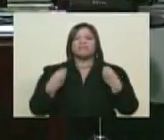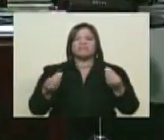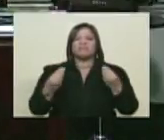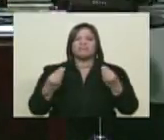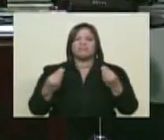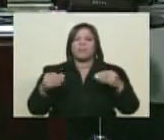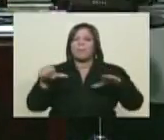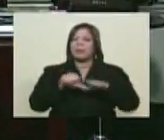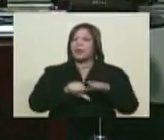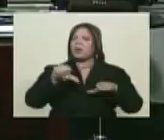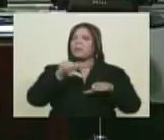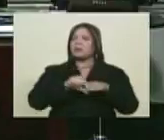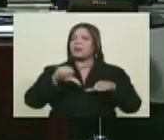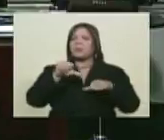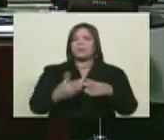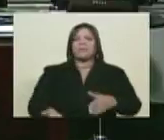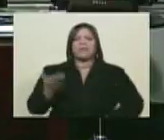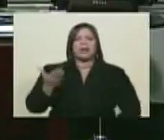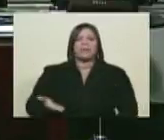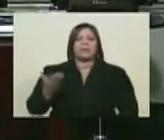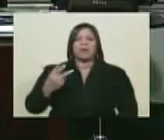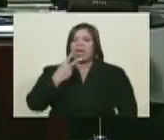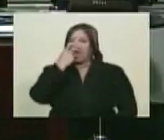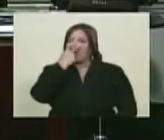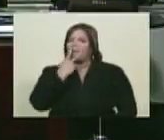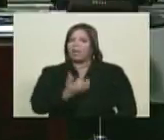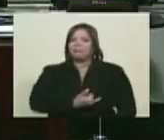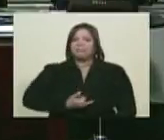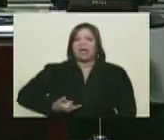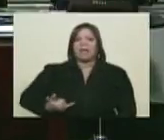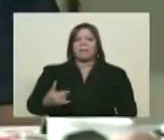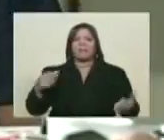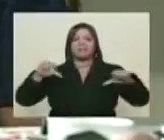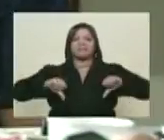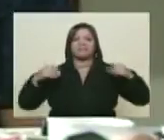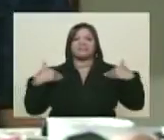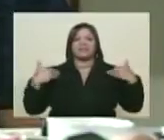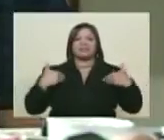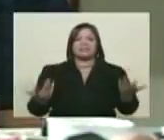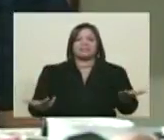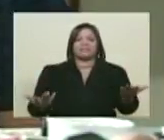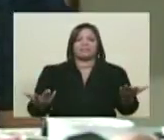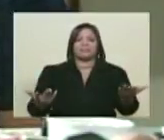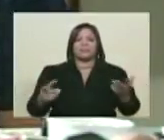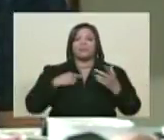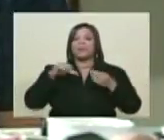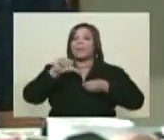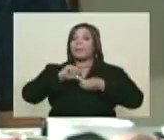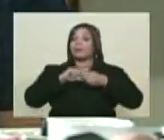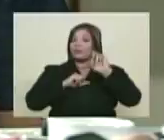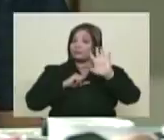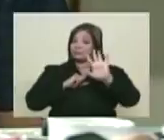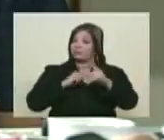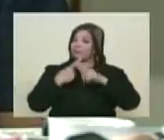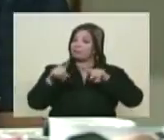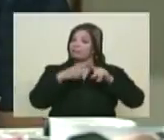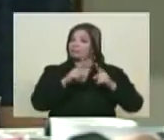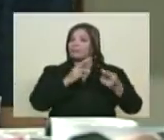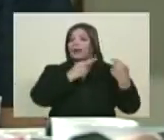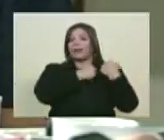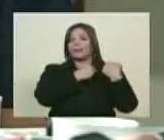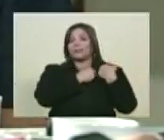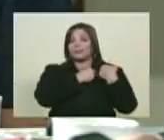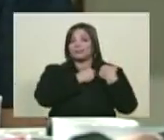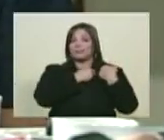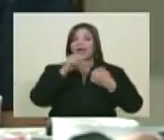ese petróleo tan valioso y la gente pasando roncha? Bueno, porque el petróleo tiene una diversificación y tiene una responsabilidad.